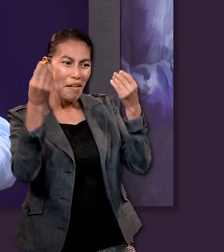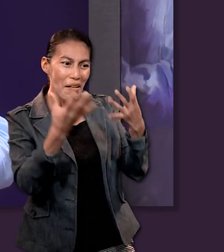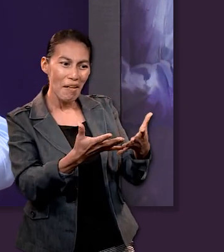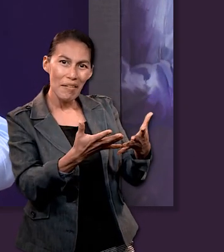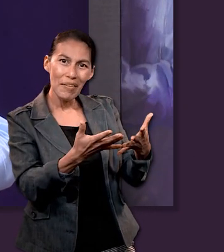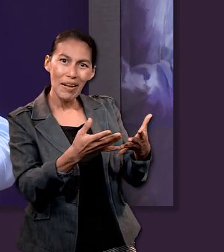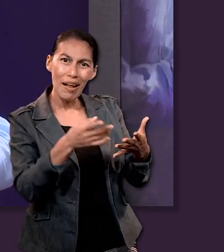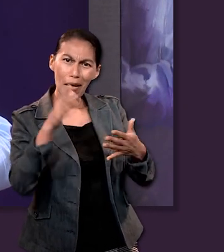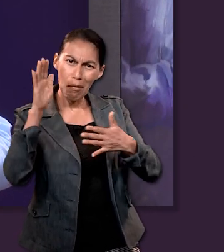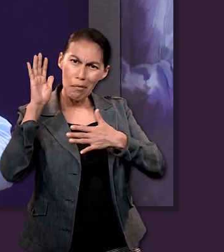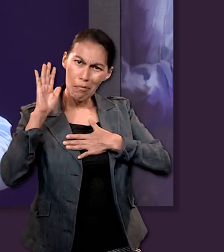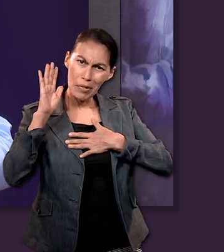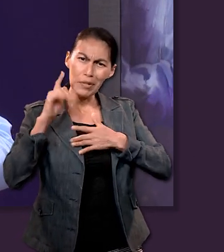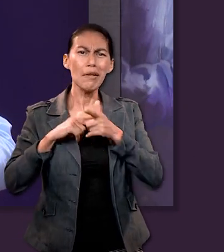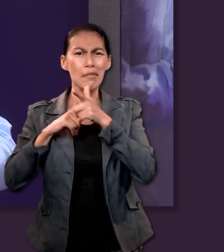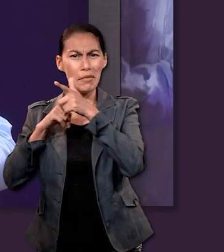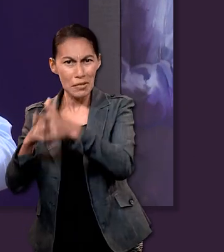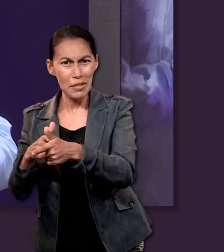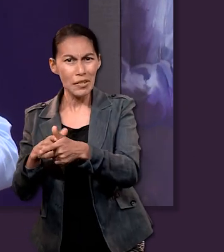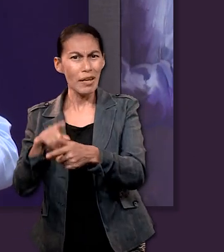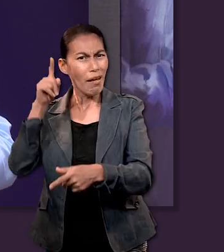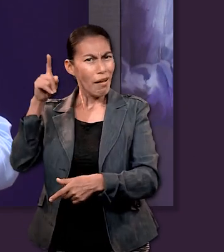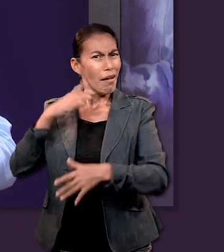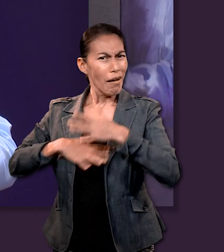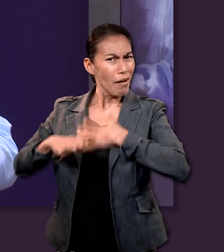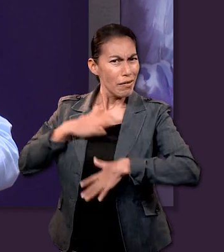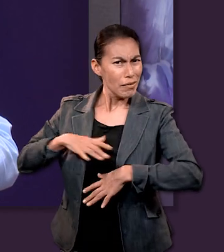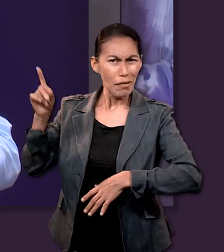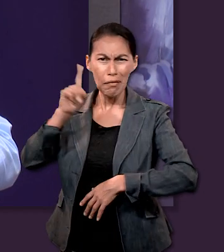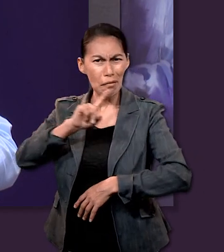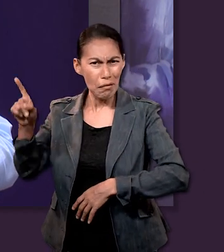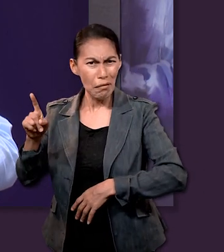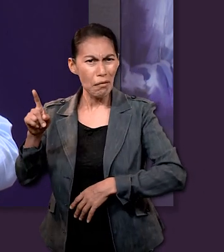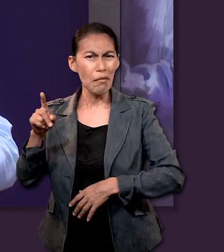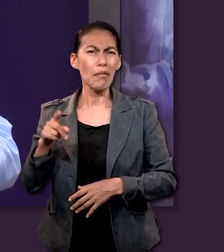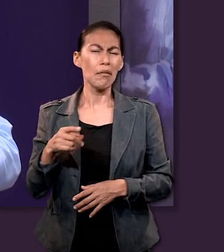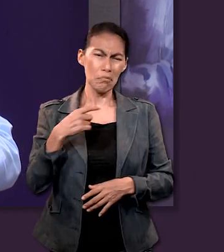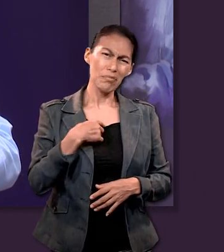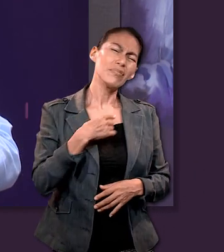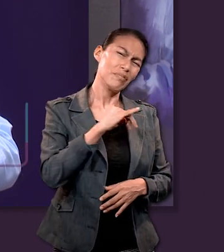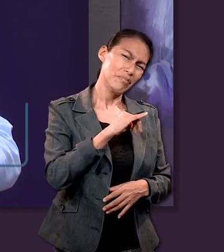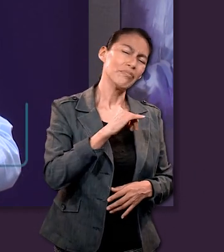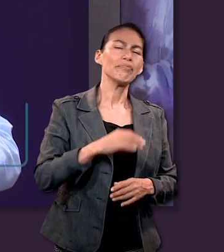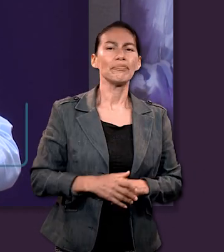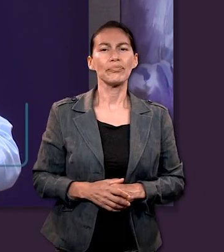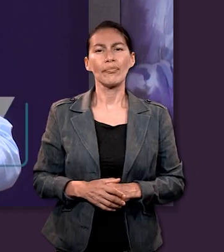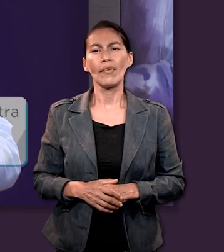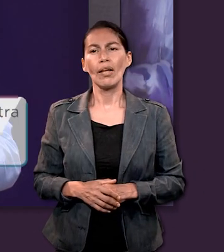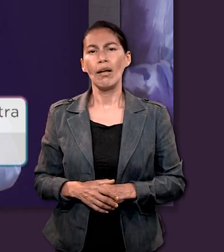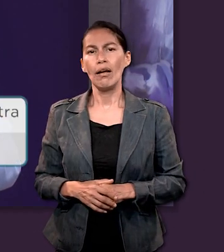yo si me fatigo pero Dios no y finalmente me va me ayuda a solucionar